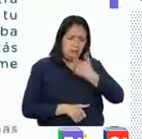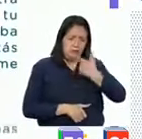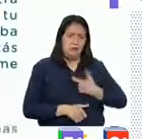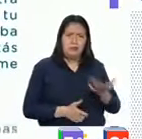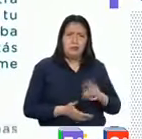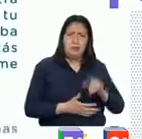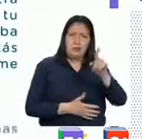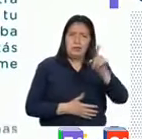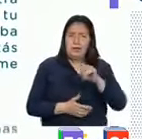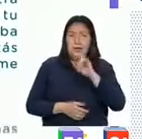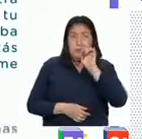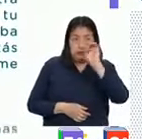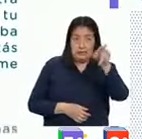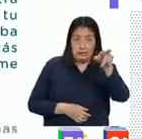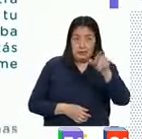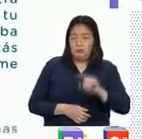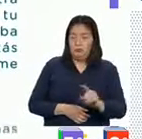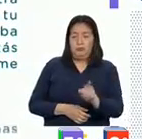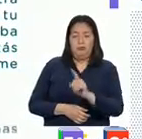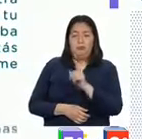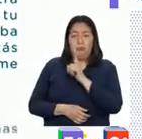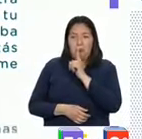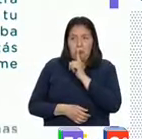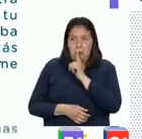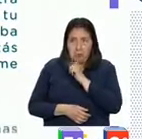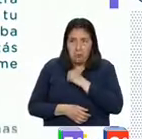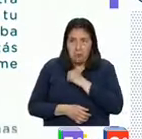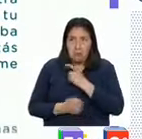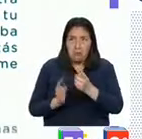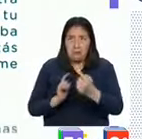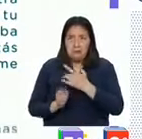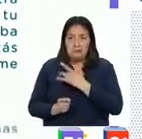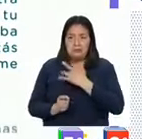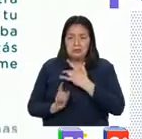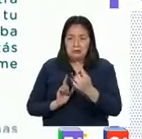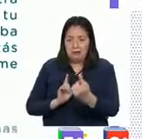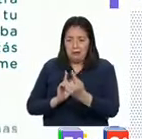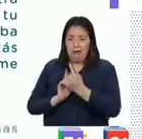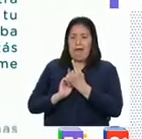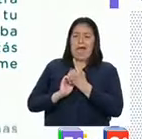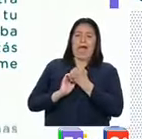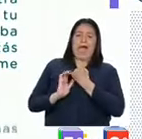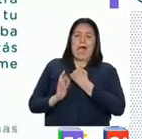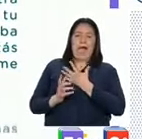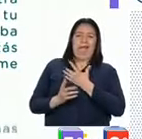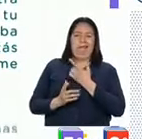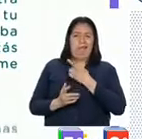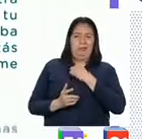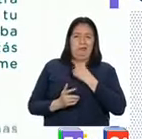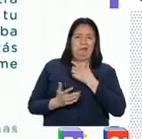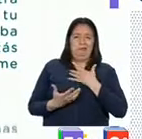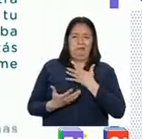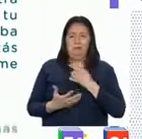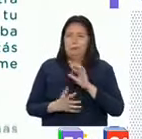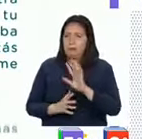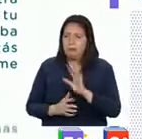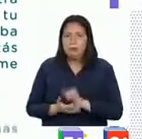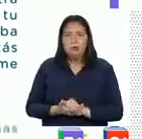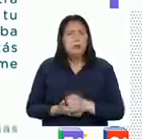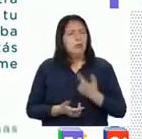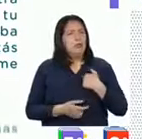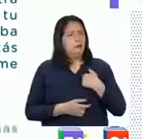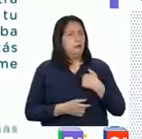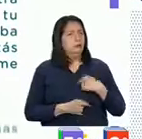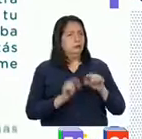El texto me dice que no debo quedarme callado cuando siento que alguien invade mi espacio personal. Entonces,